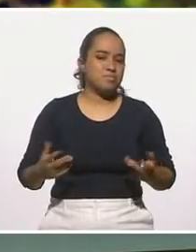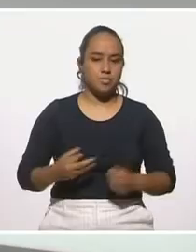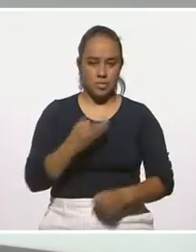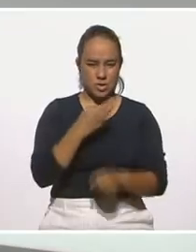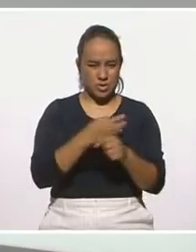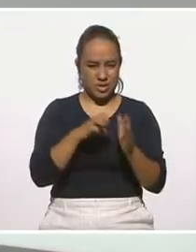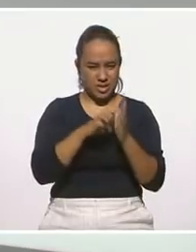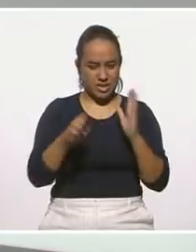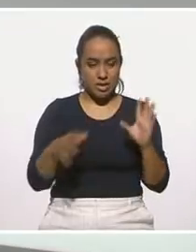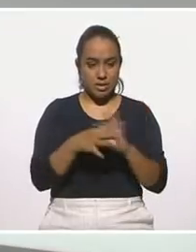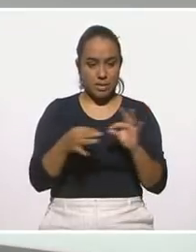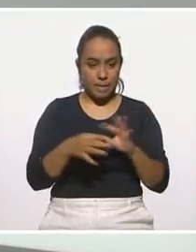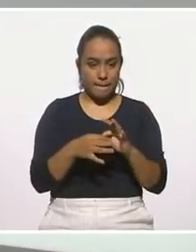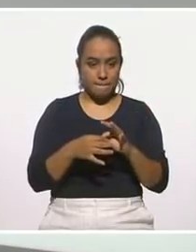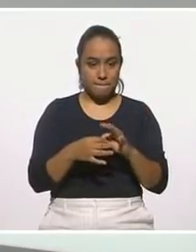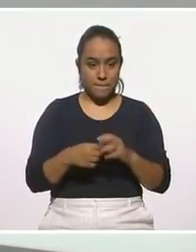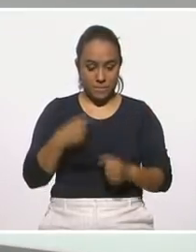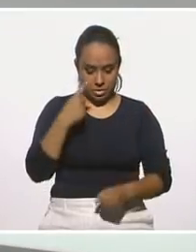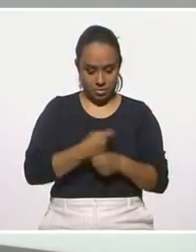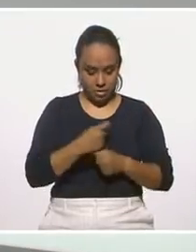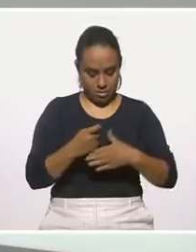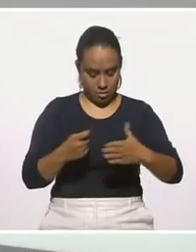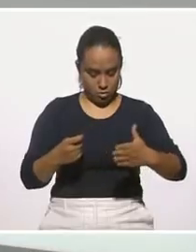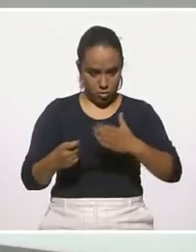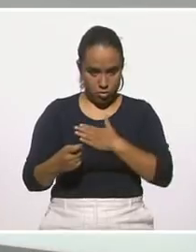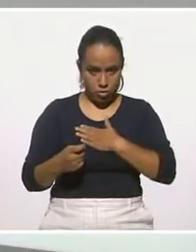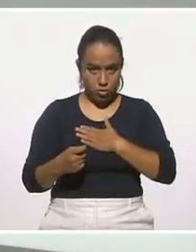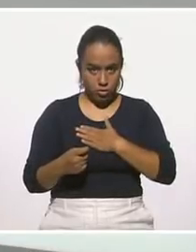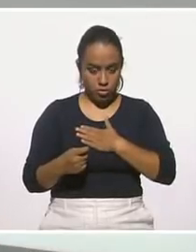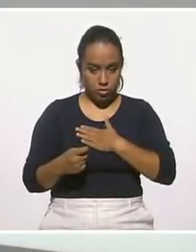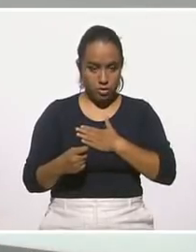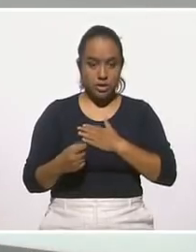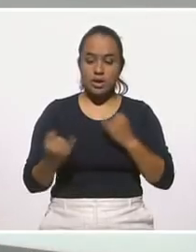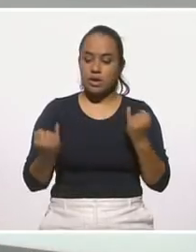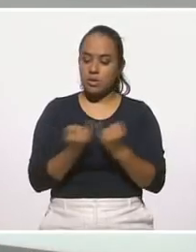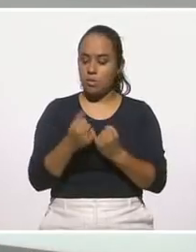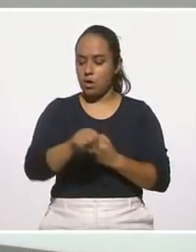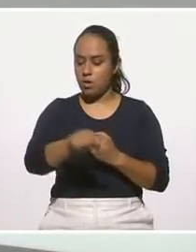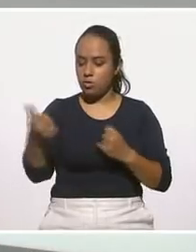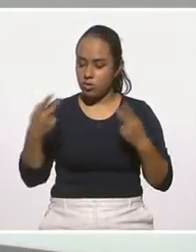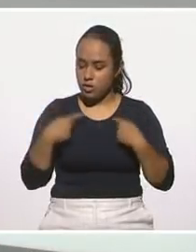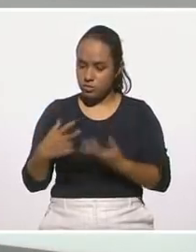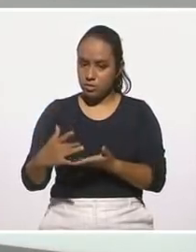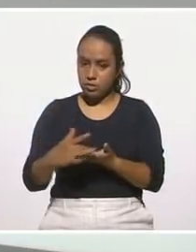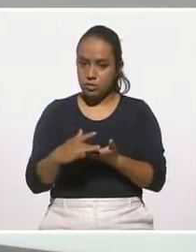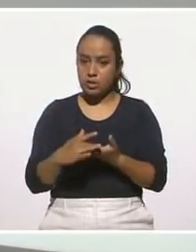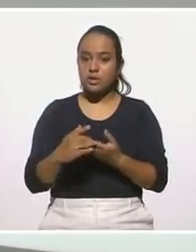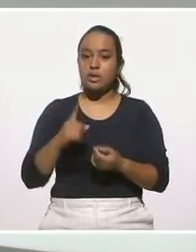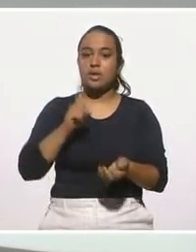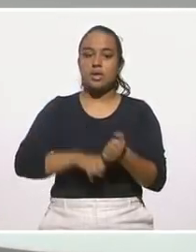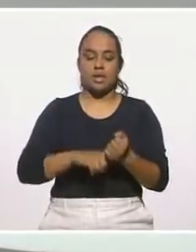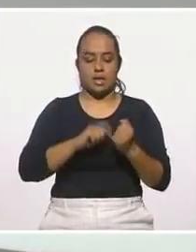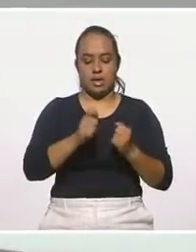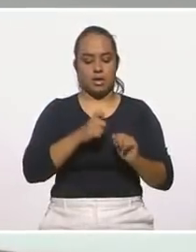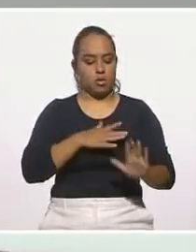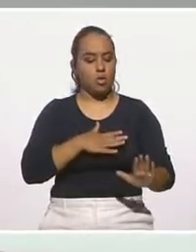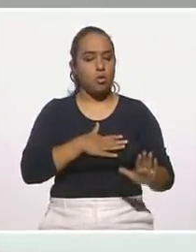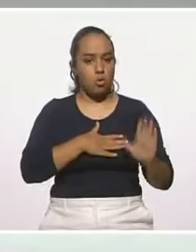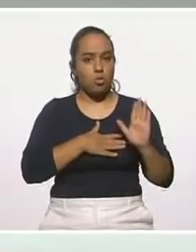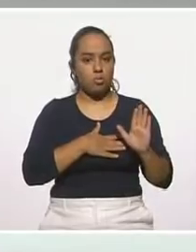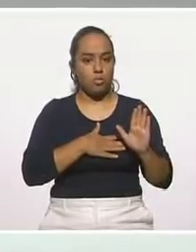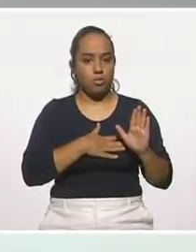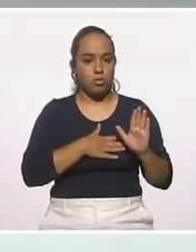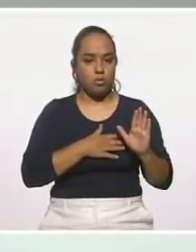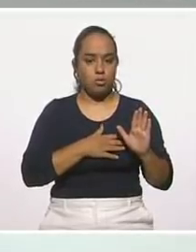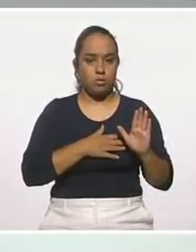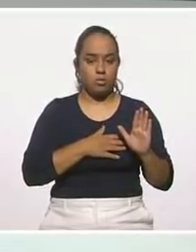ejemplo que nos pones primero, digo, te pones tú, ¿no? Y también ves a los demás, o sea, y termino en compromiso. Tanto una resiliencia